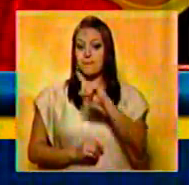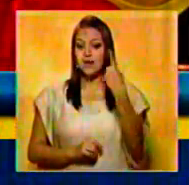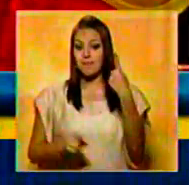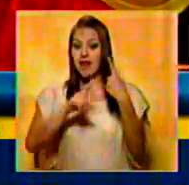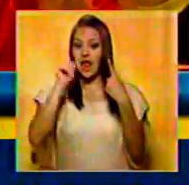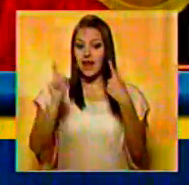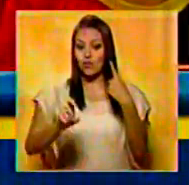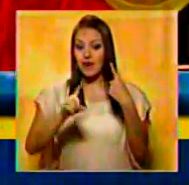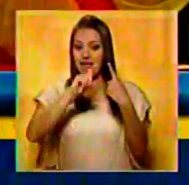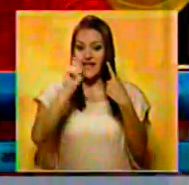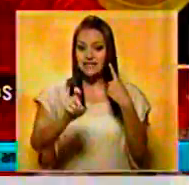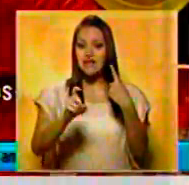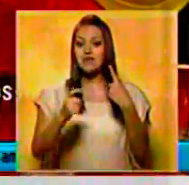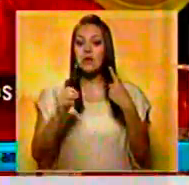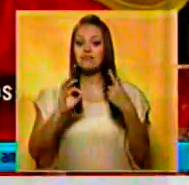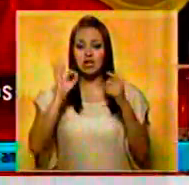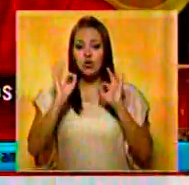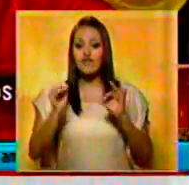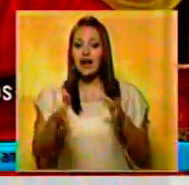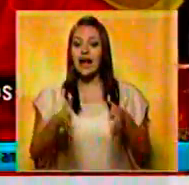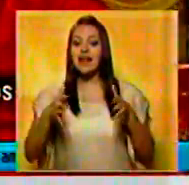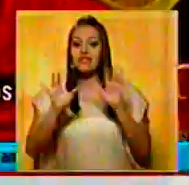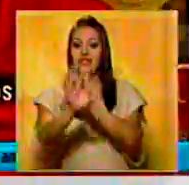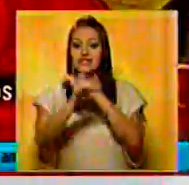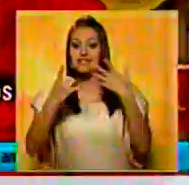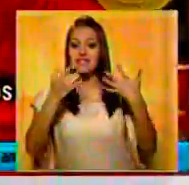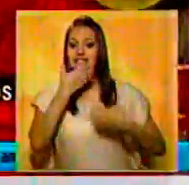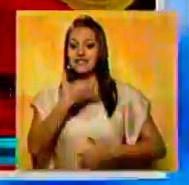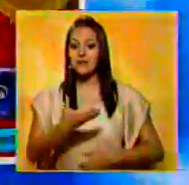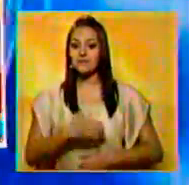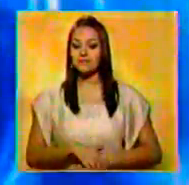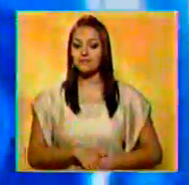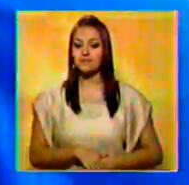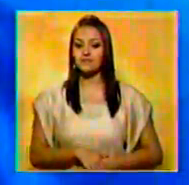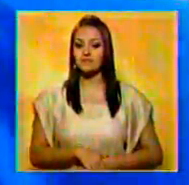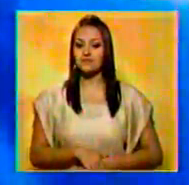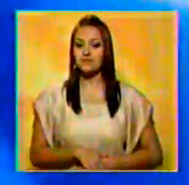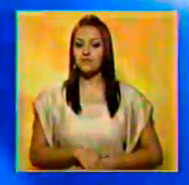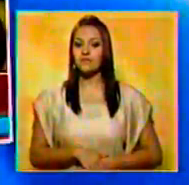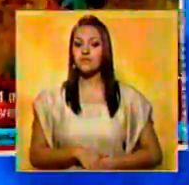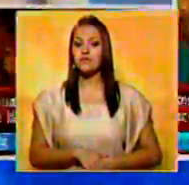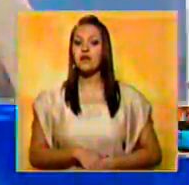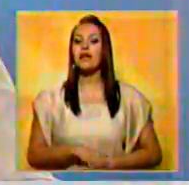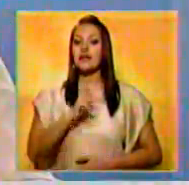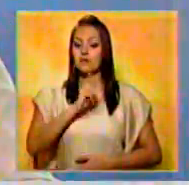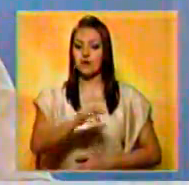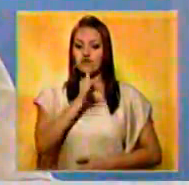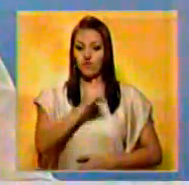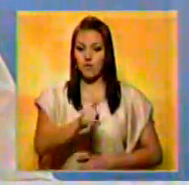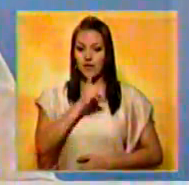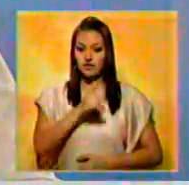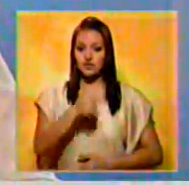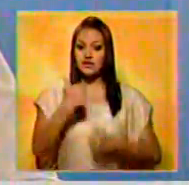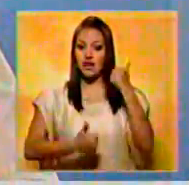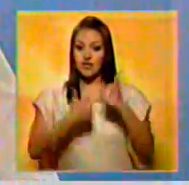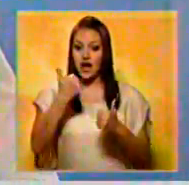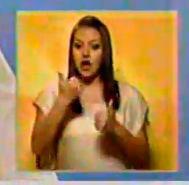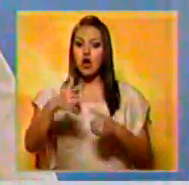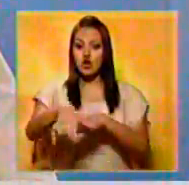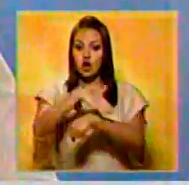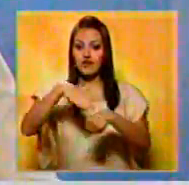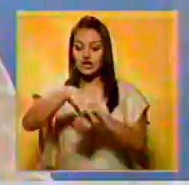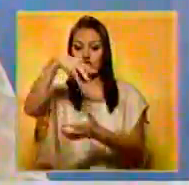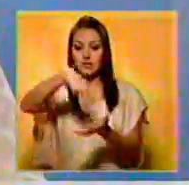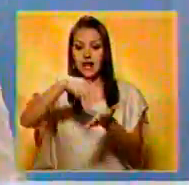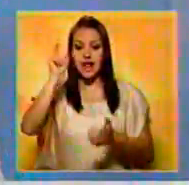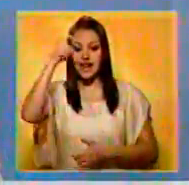la encuesta, vamos punteando y vamos a ganar el 16 de diciembre. Bien, son parte de las declaraciones del candidato a la gobernación